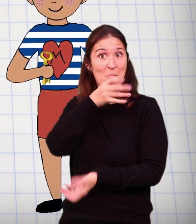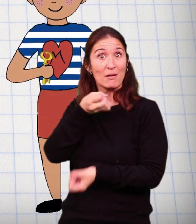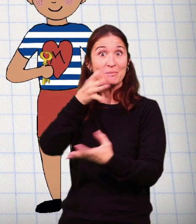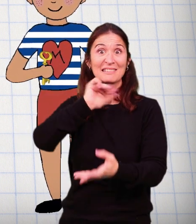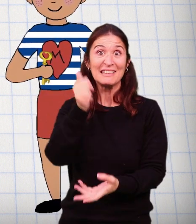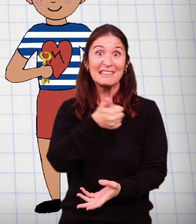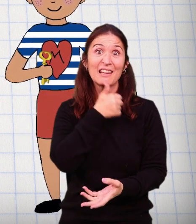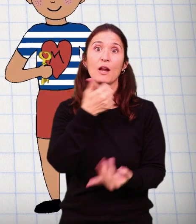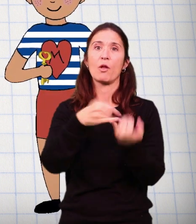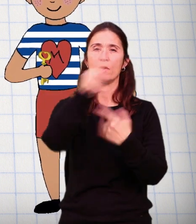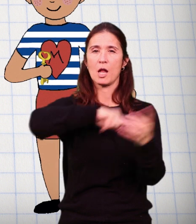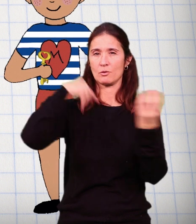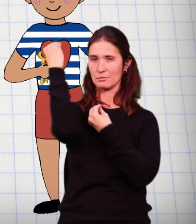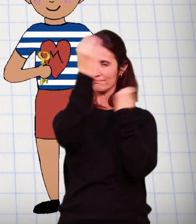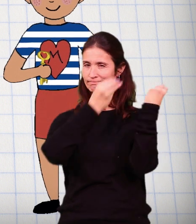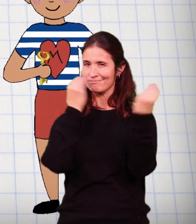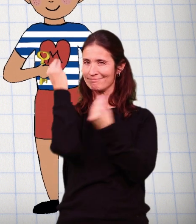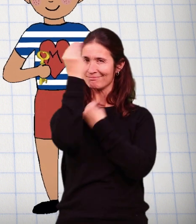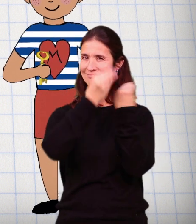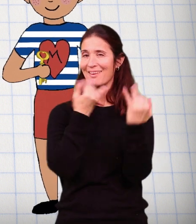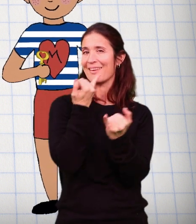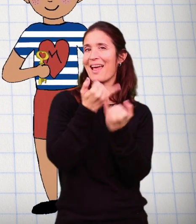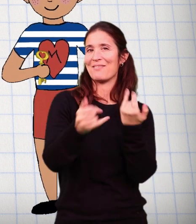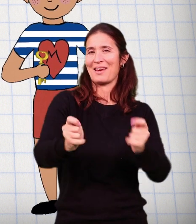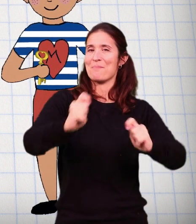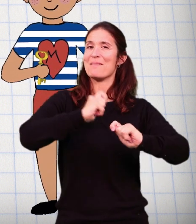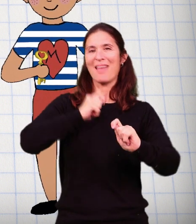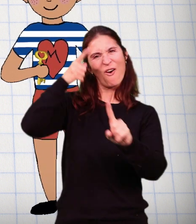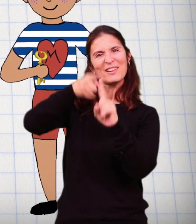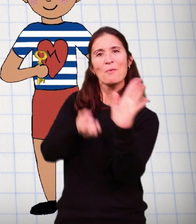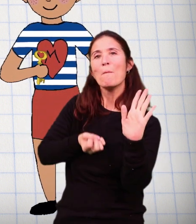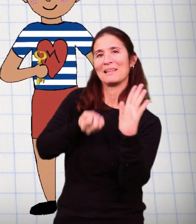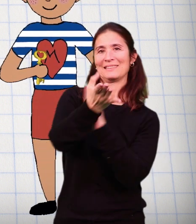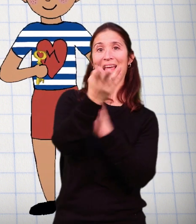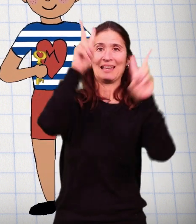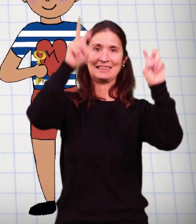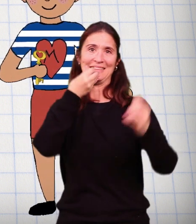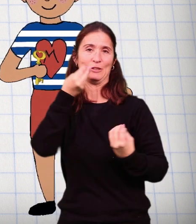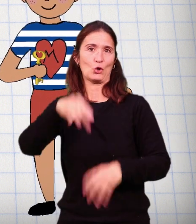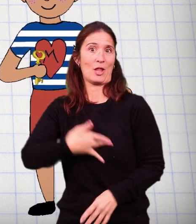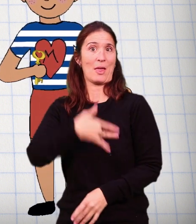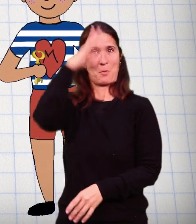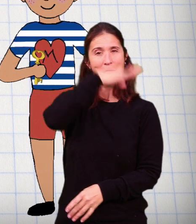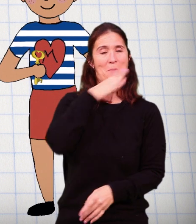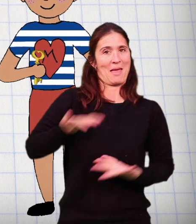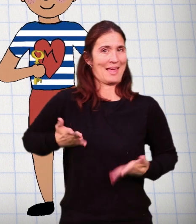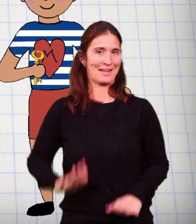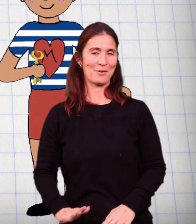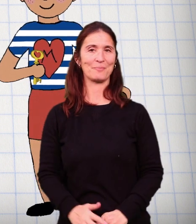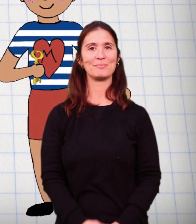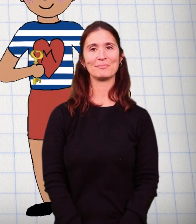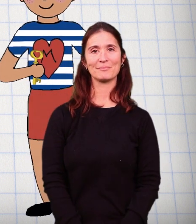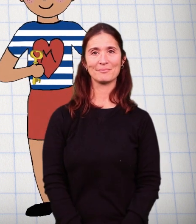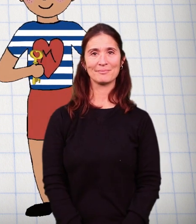lo que haga pensar a todos. Y termine de dar forma y color a la esencia y mensaje de esta historia de amor entre papás e hijos.